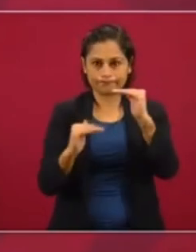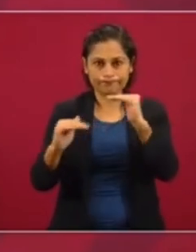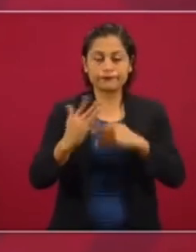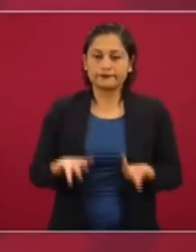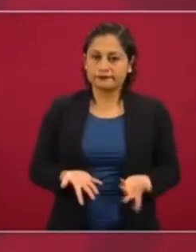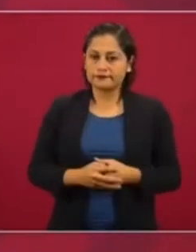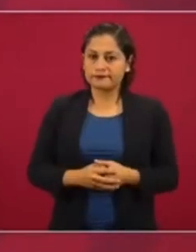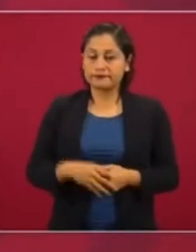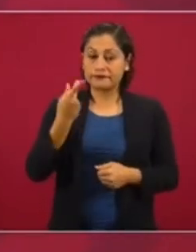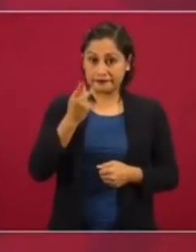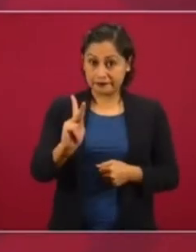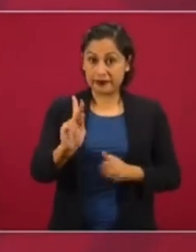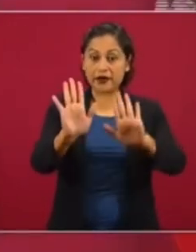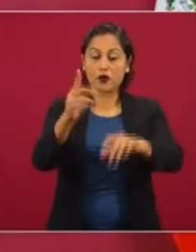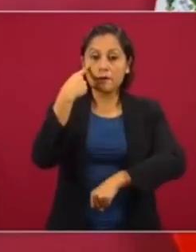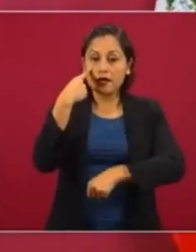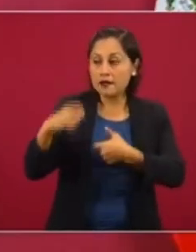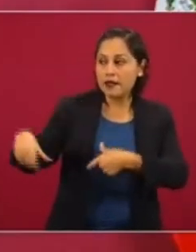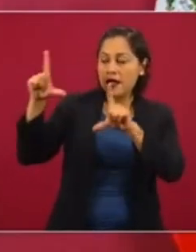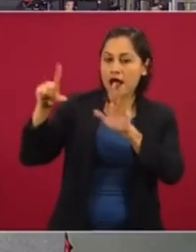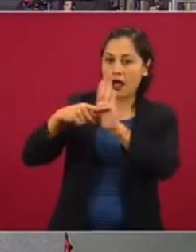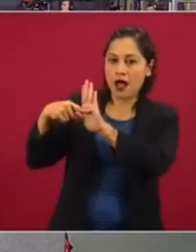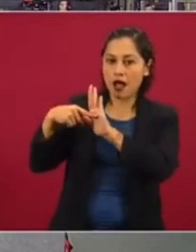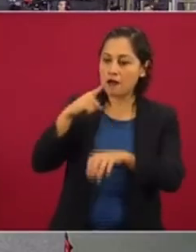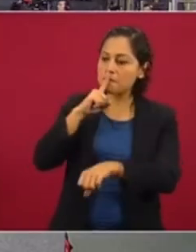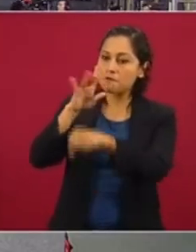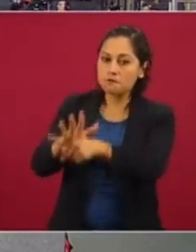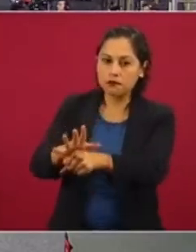Pero no hay censura, nada más es aclarar.